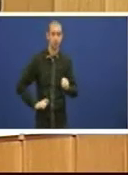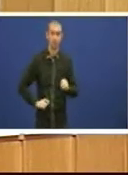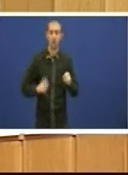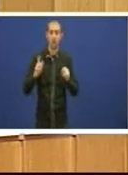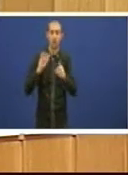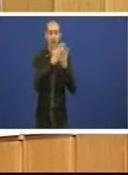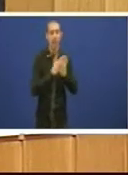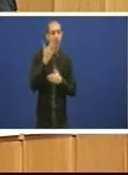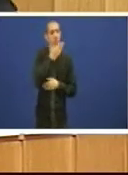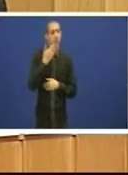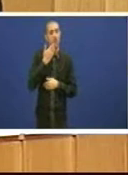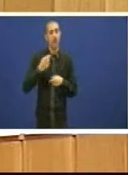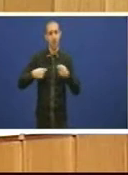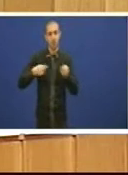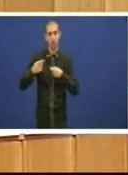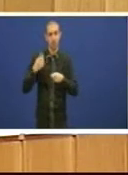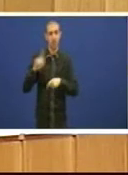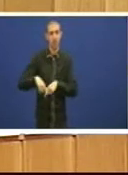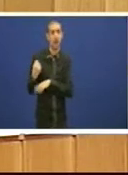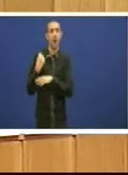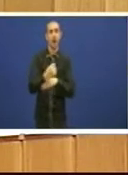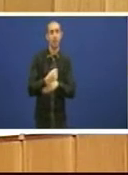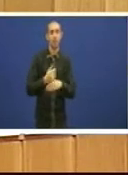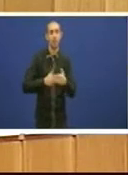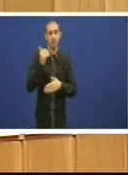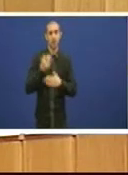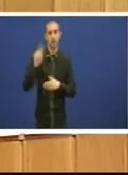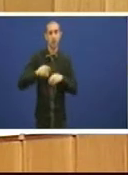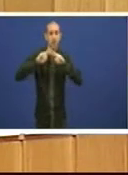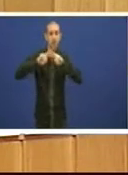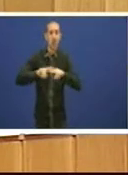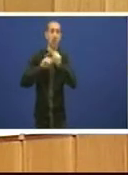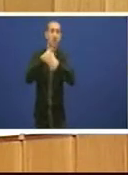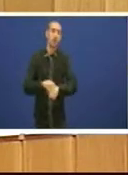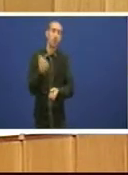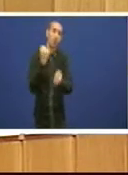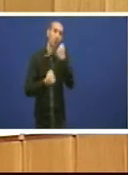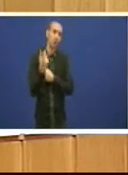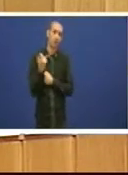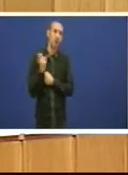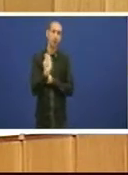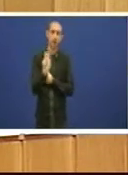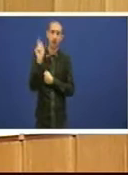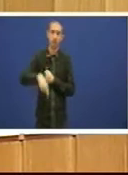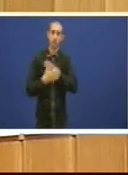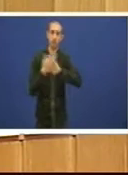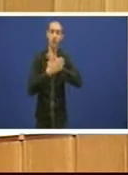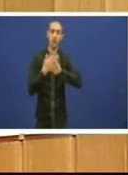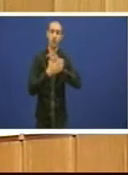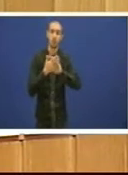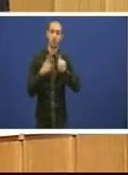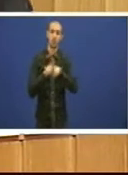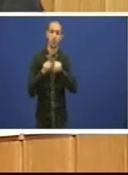a escola de negocios, apoio a empresas e a investigación económica e financeira. Estamos falando, desde logo, da acción